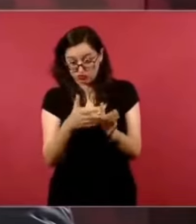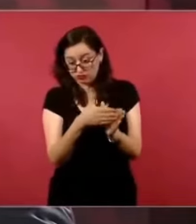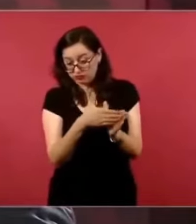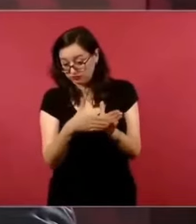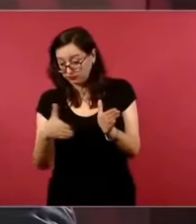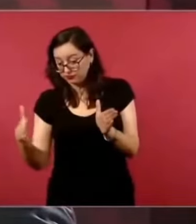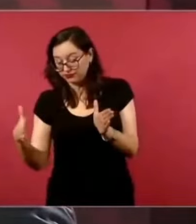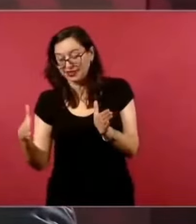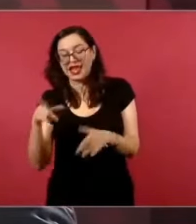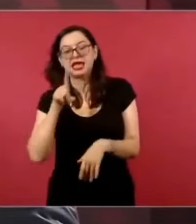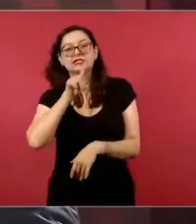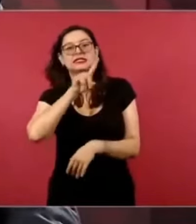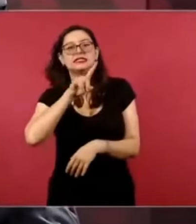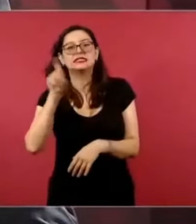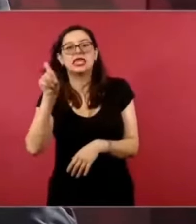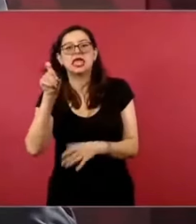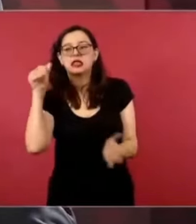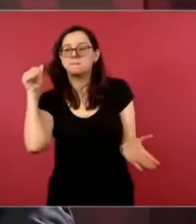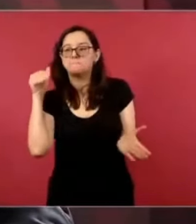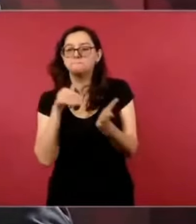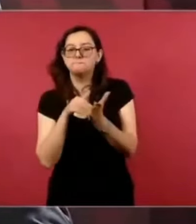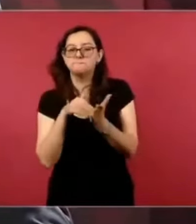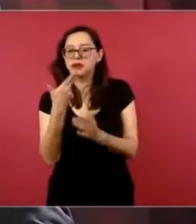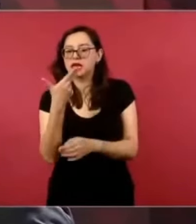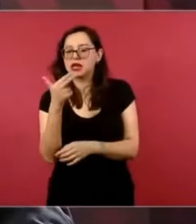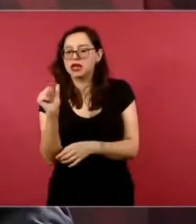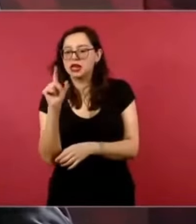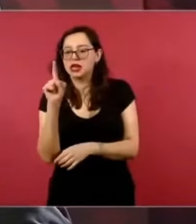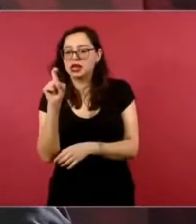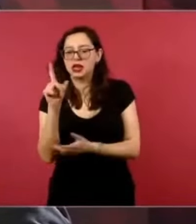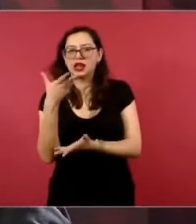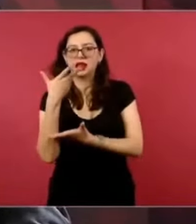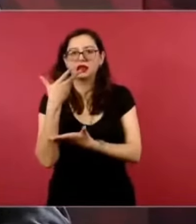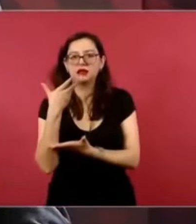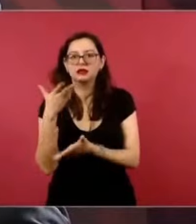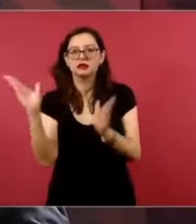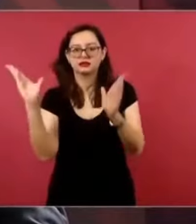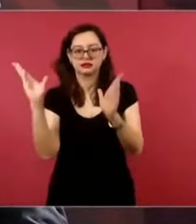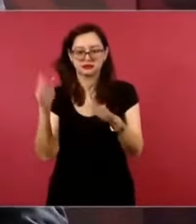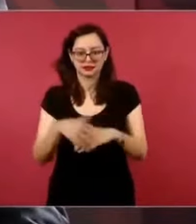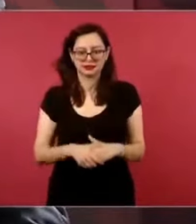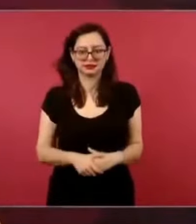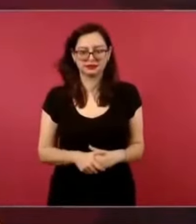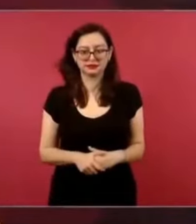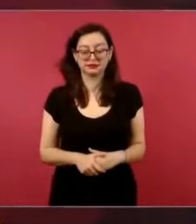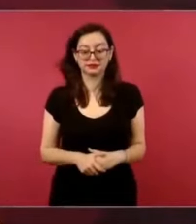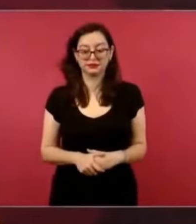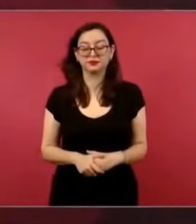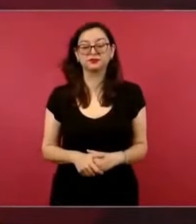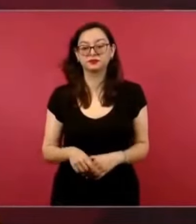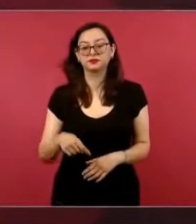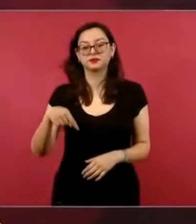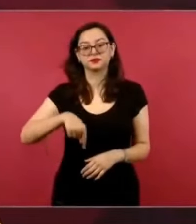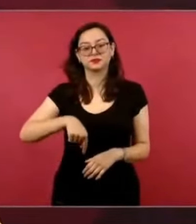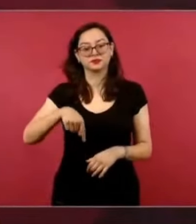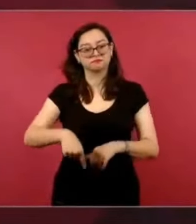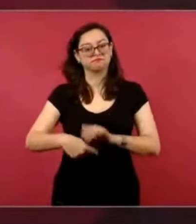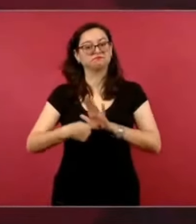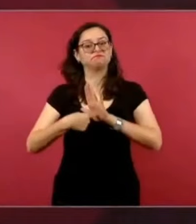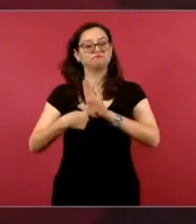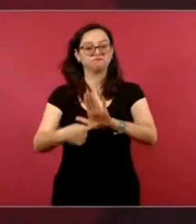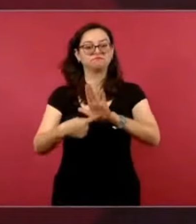de aquí vamos a ir informando, porque esto no se